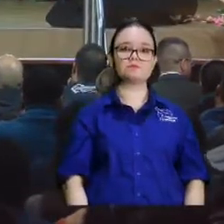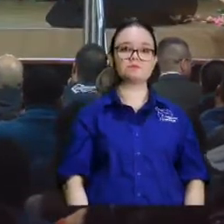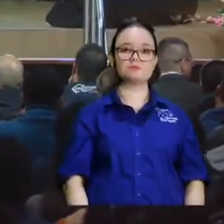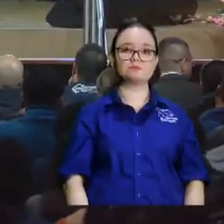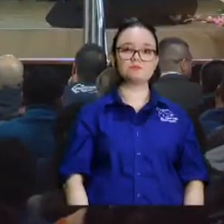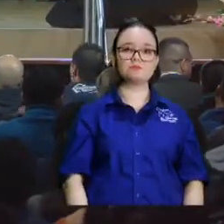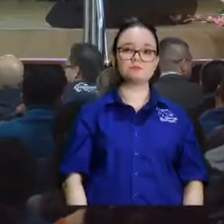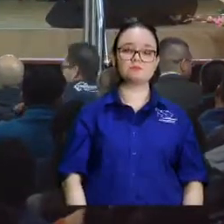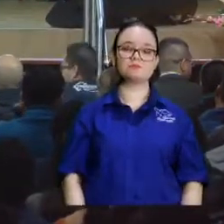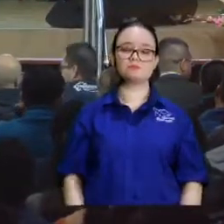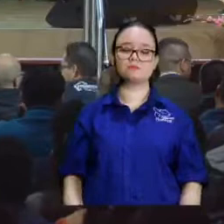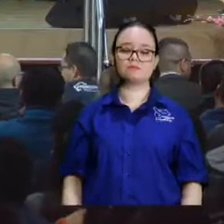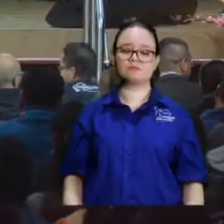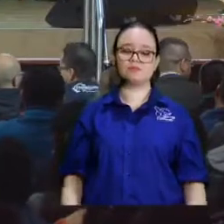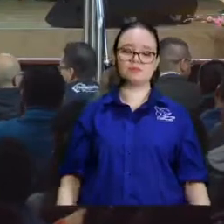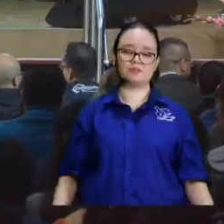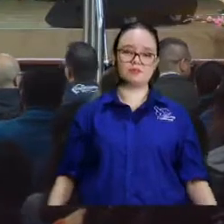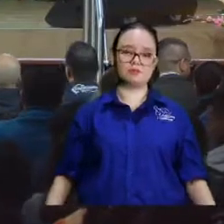reprenda